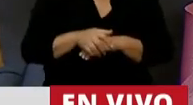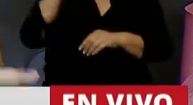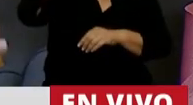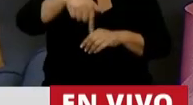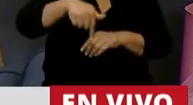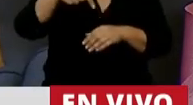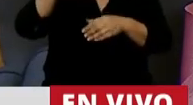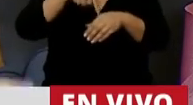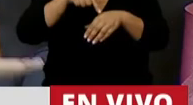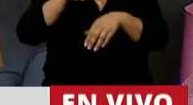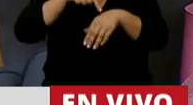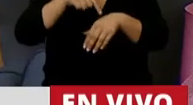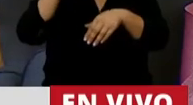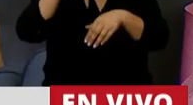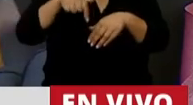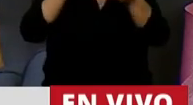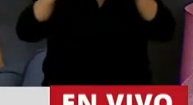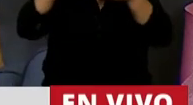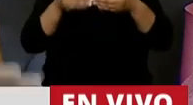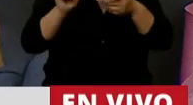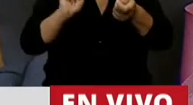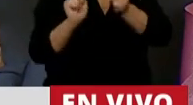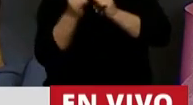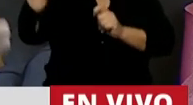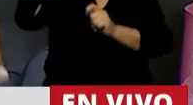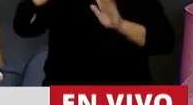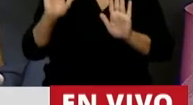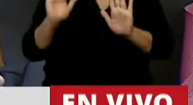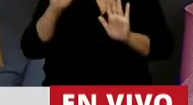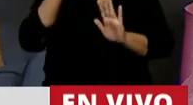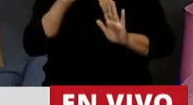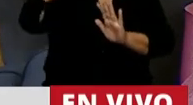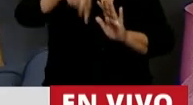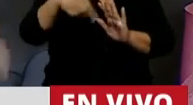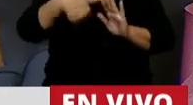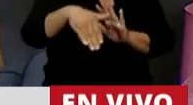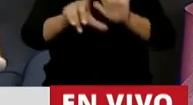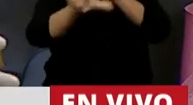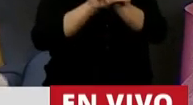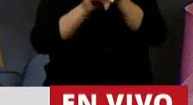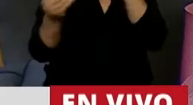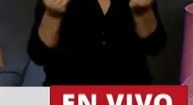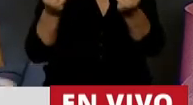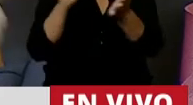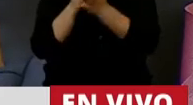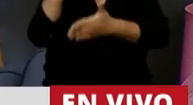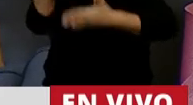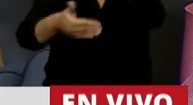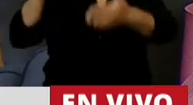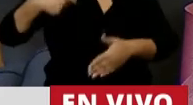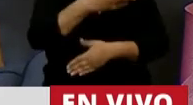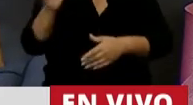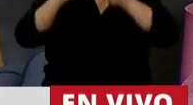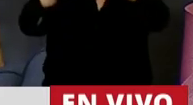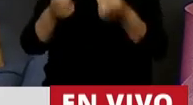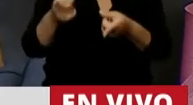estamos empezando a cambiar. Entonces, lo que estamos por legislar es un avance social y es una batalla